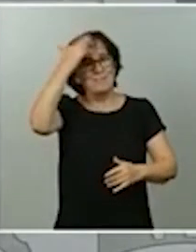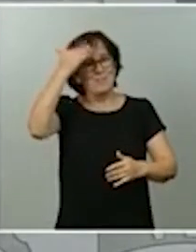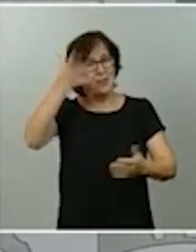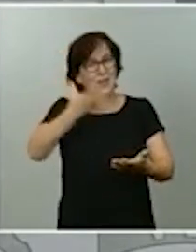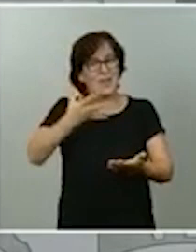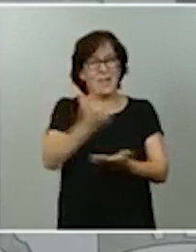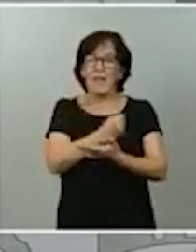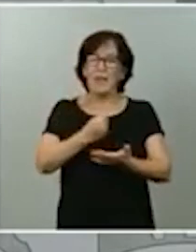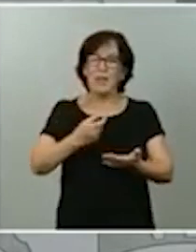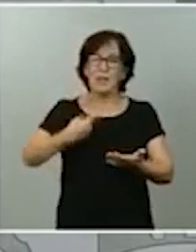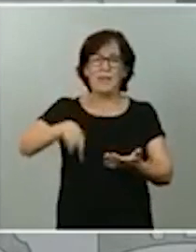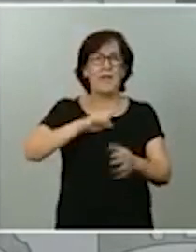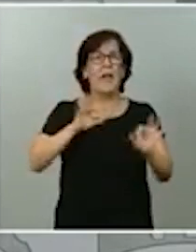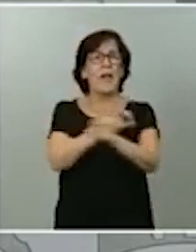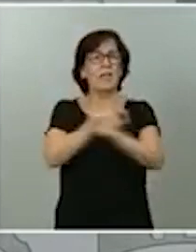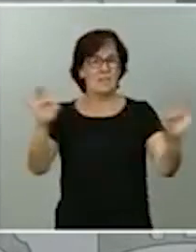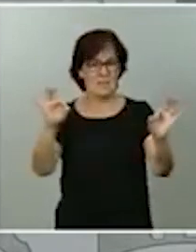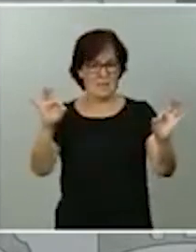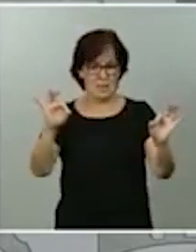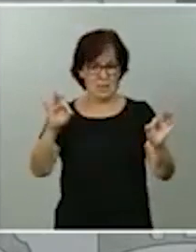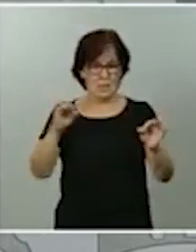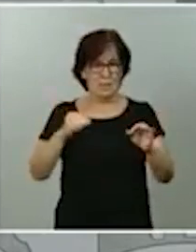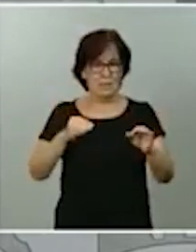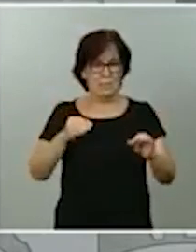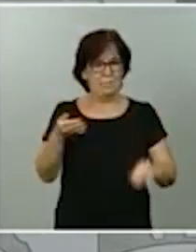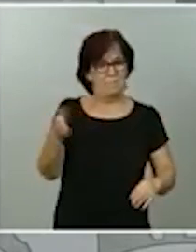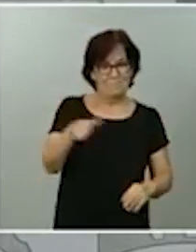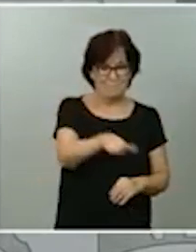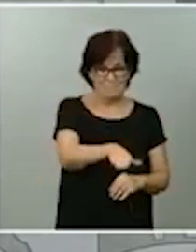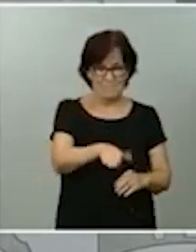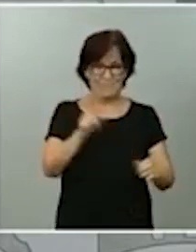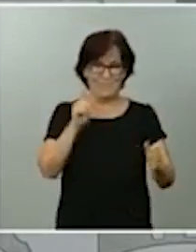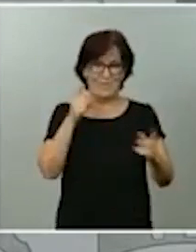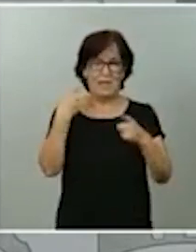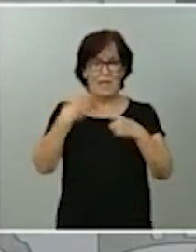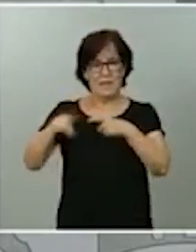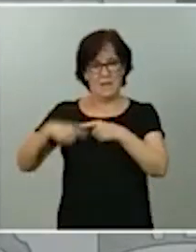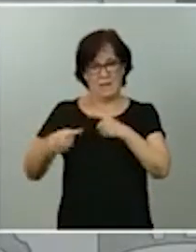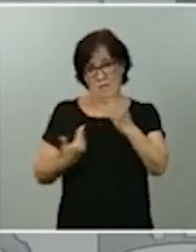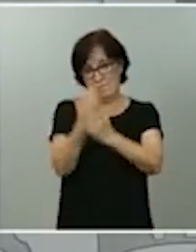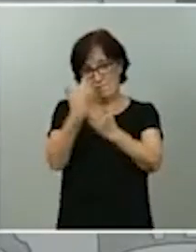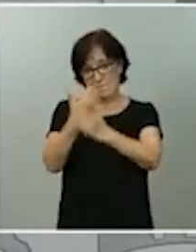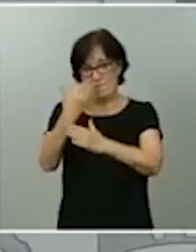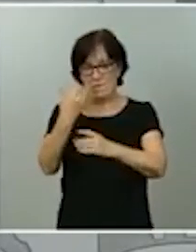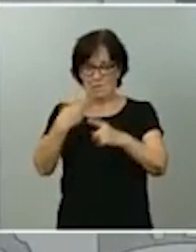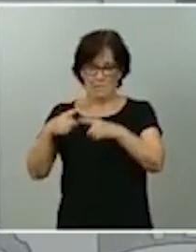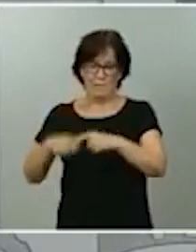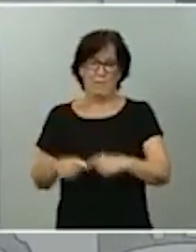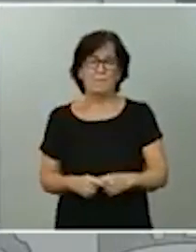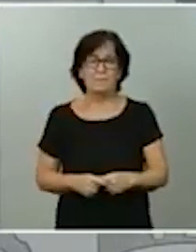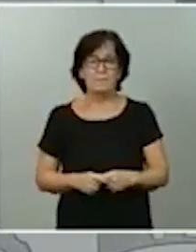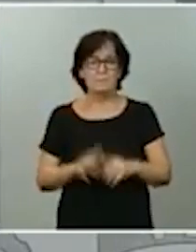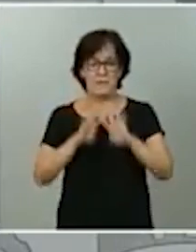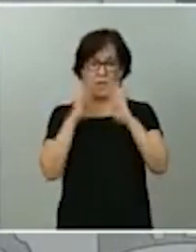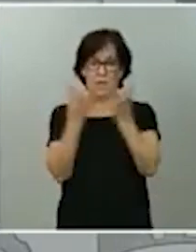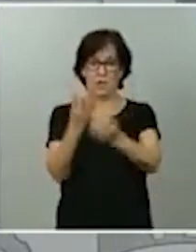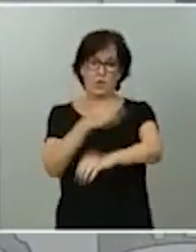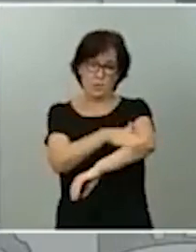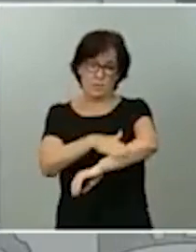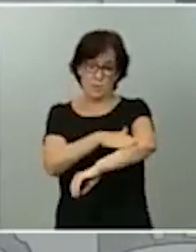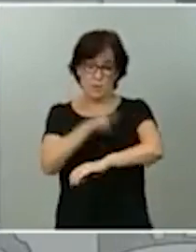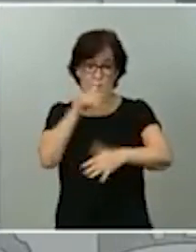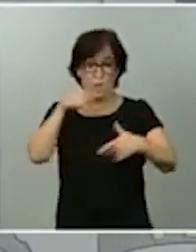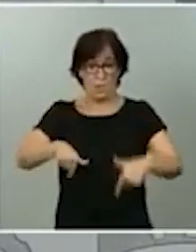ningún fallecido durante distintos días. En el Consejo de Ministros que acabamos de